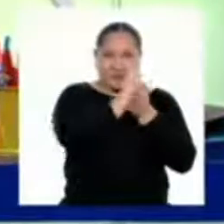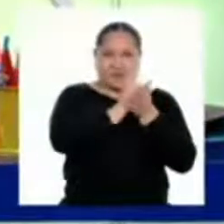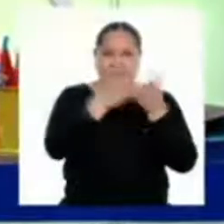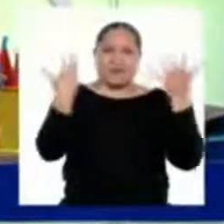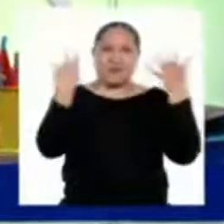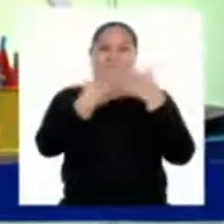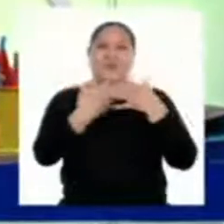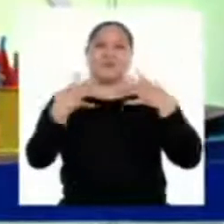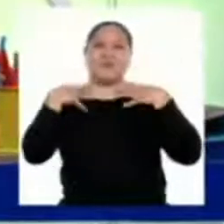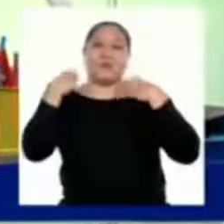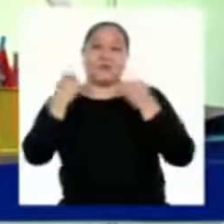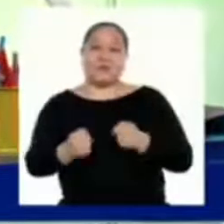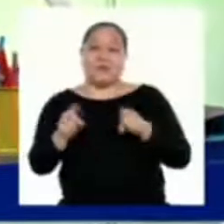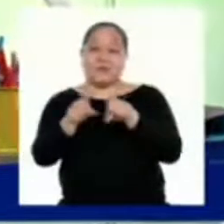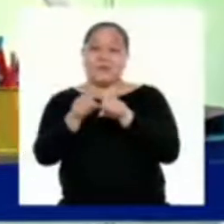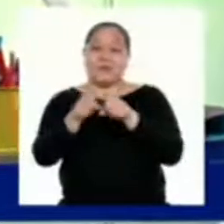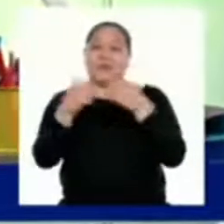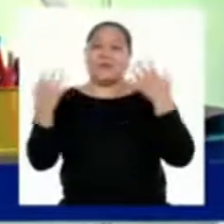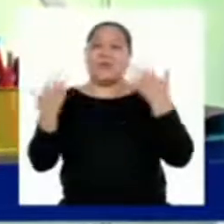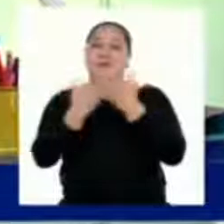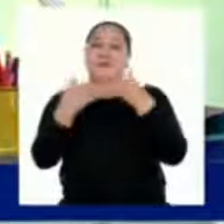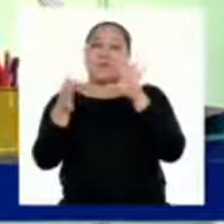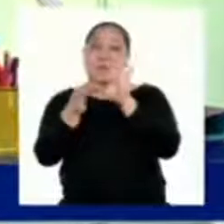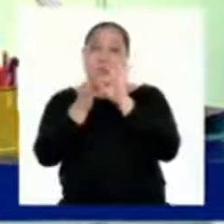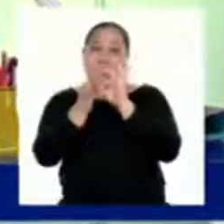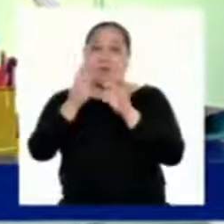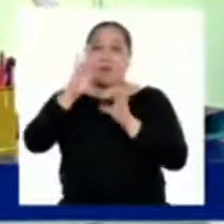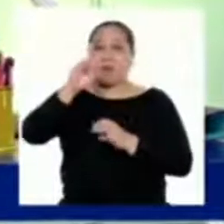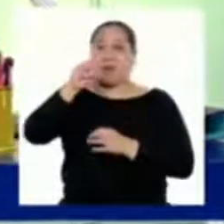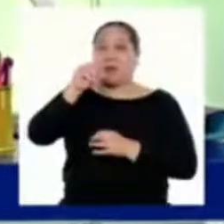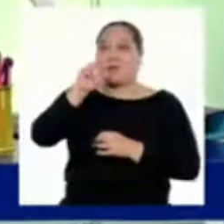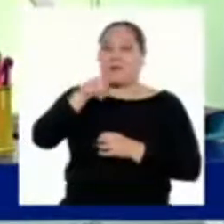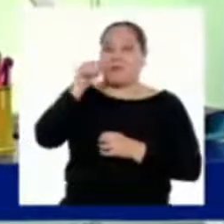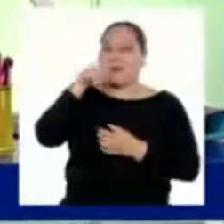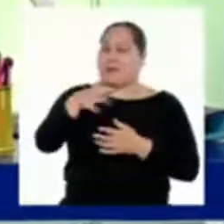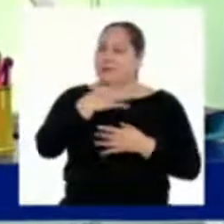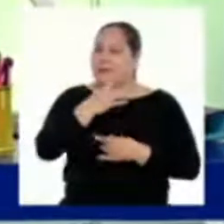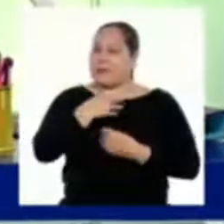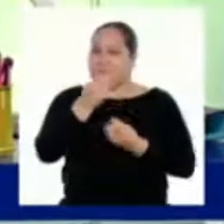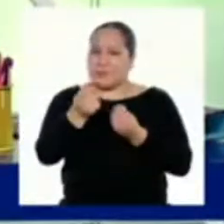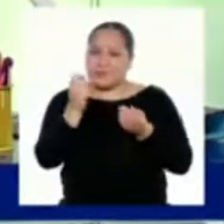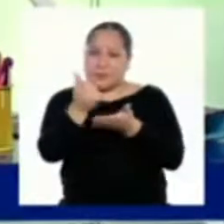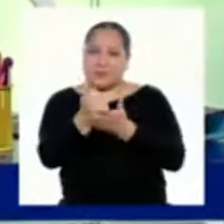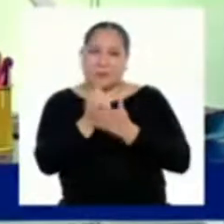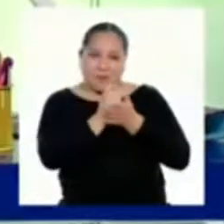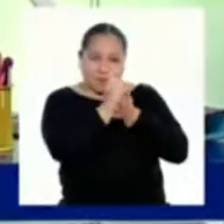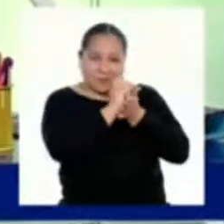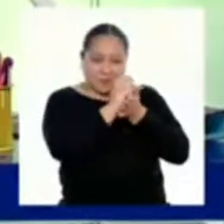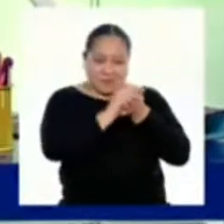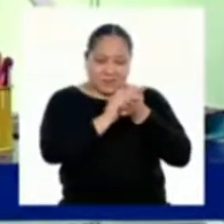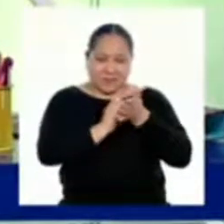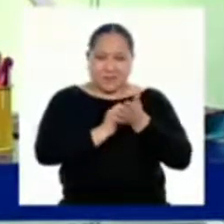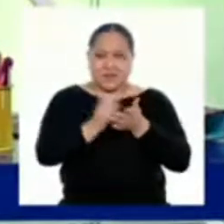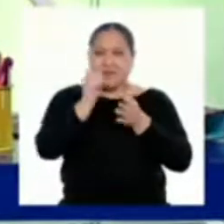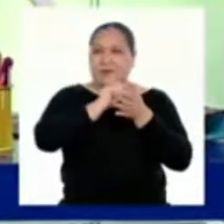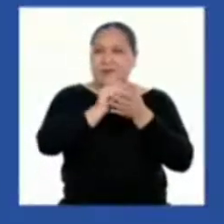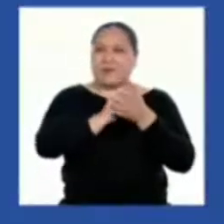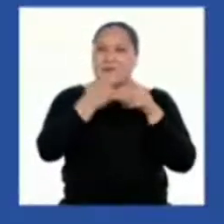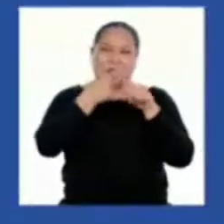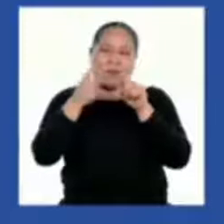la salud y la biodiversidad Me interesa mucho porque me ayudará a escribir mi texto con argumentos de diversas ciencias